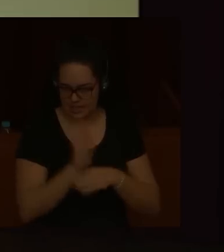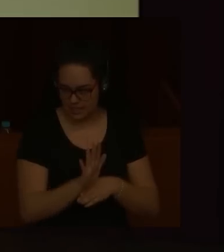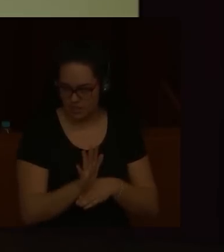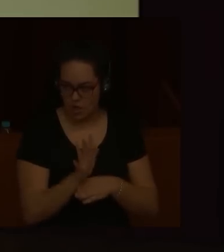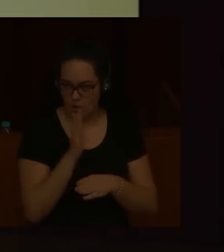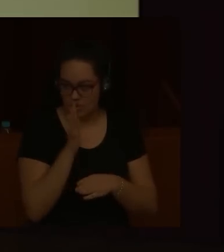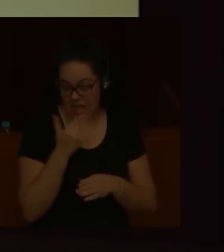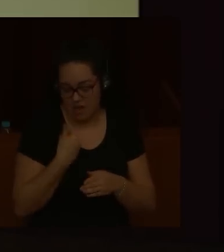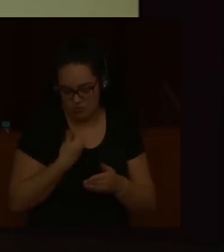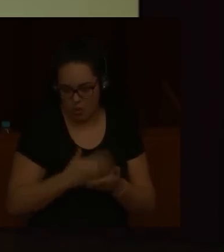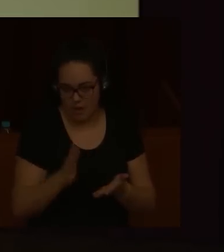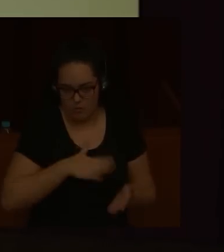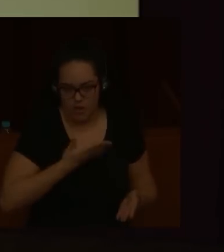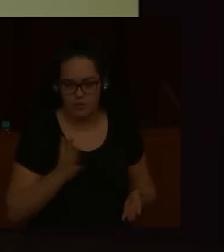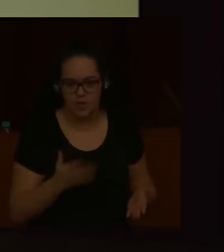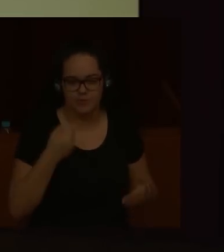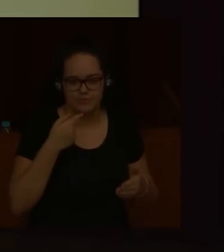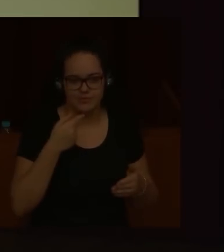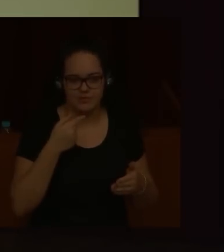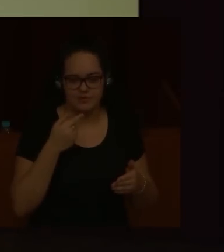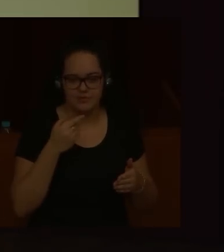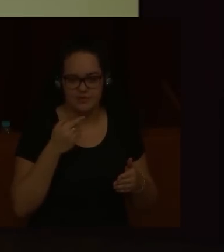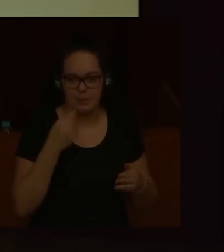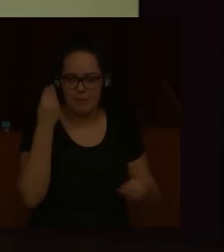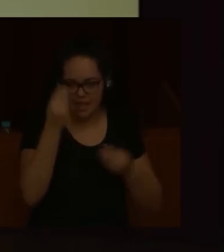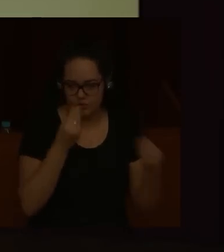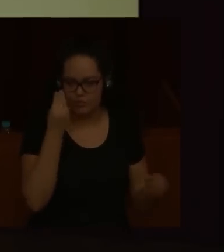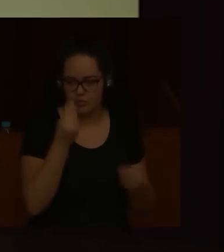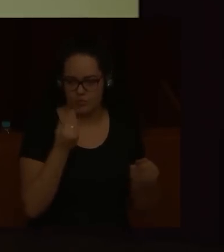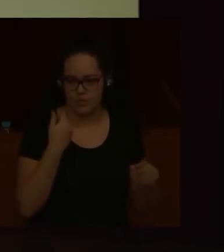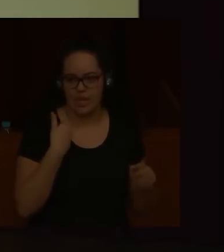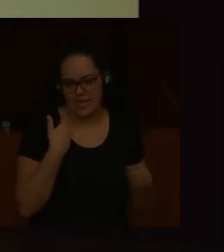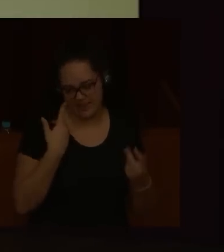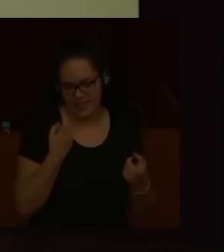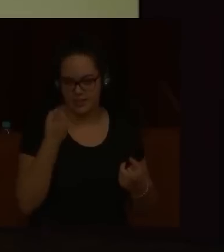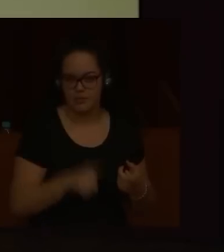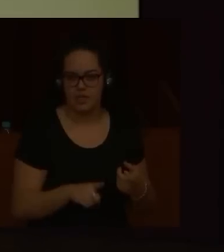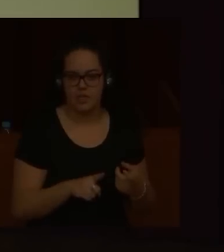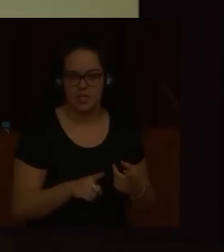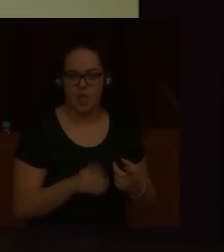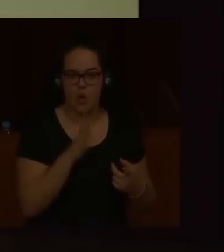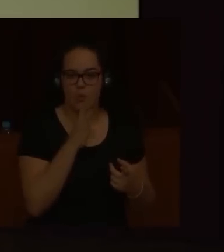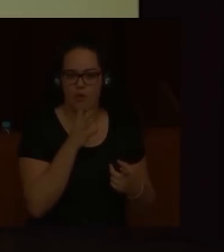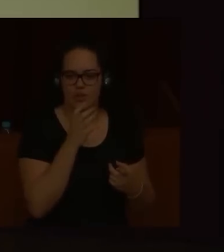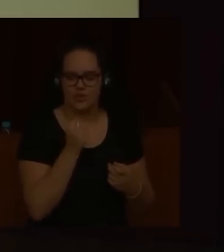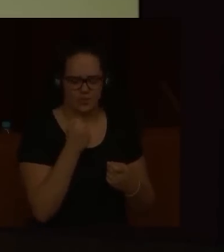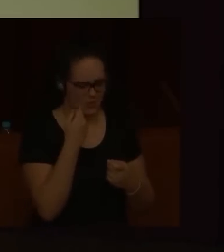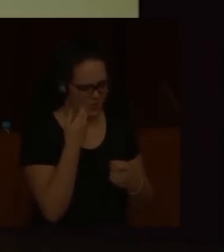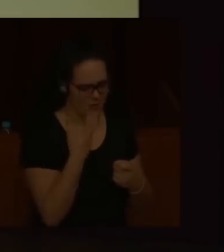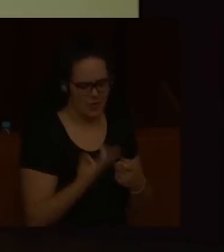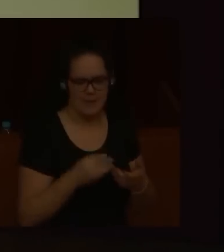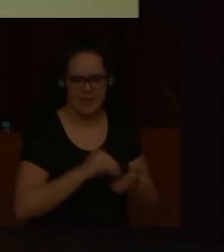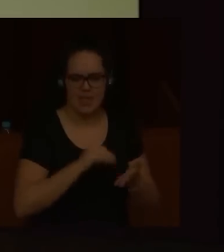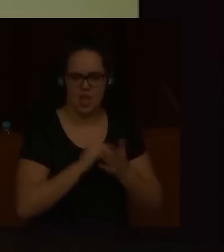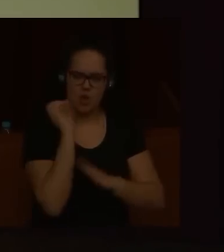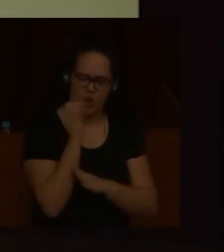podría sobrar, pero en el fondo creo que es necesaria también porque las numerosísimas veces que le